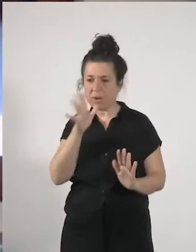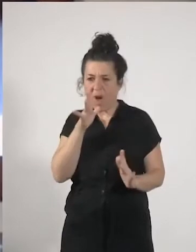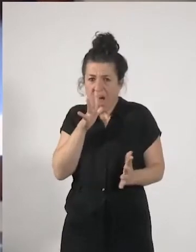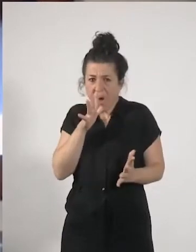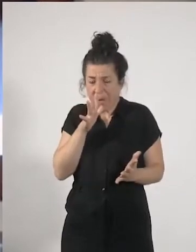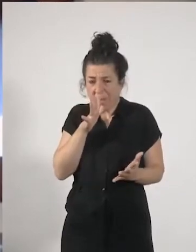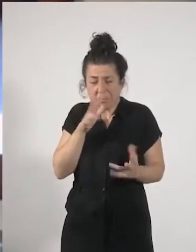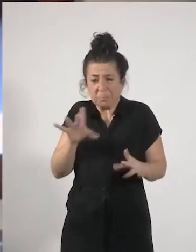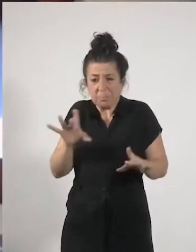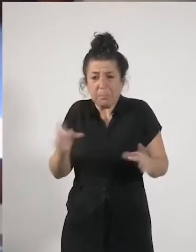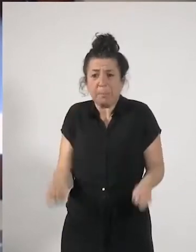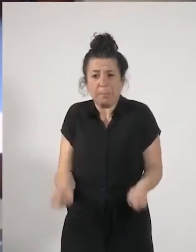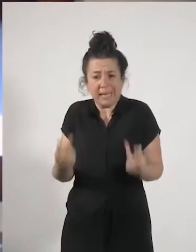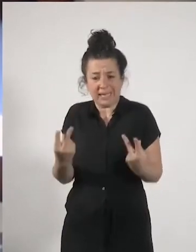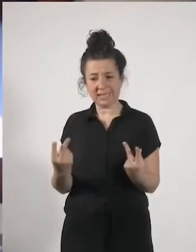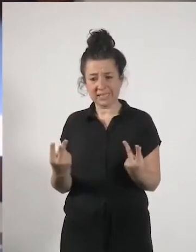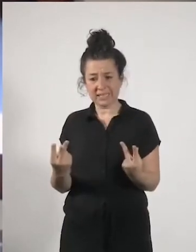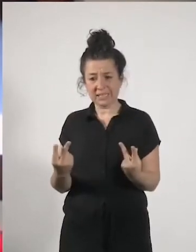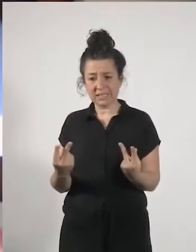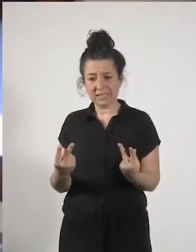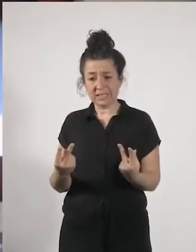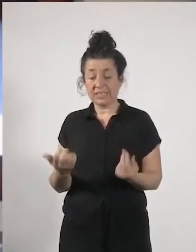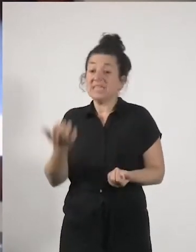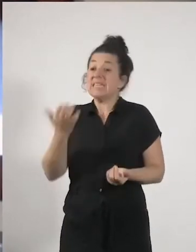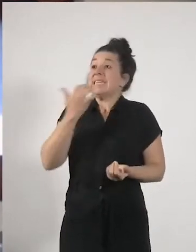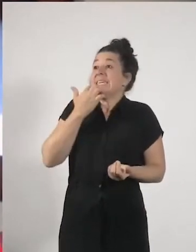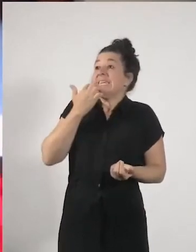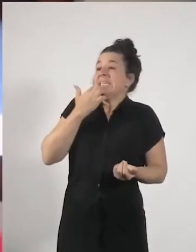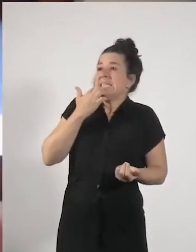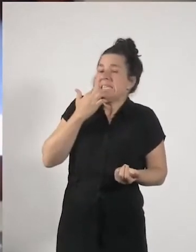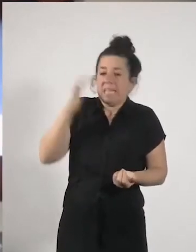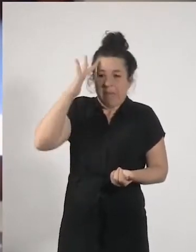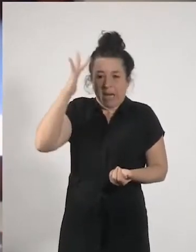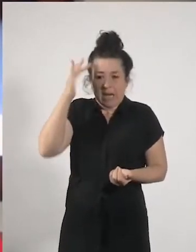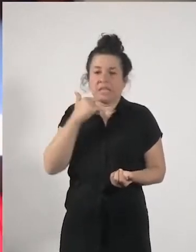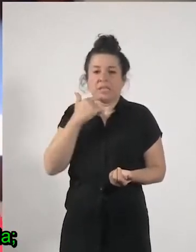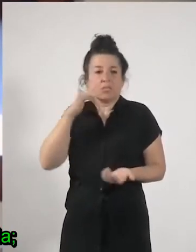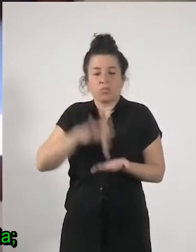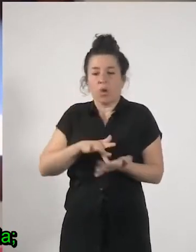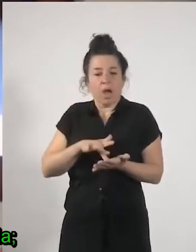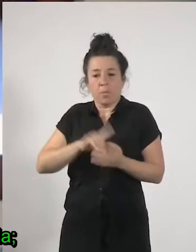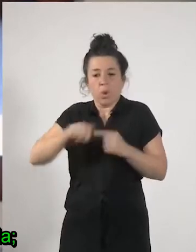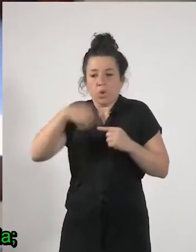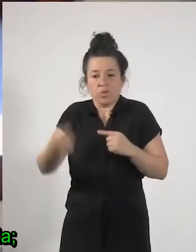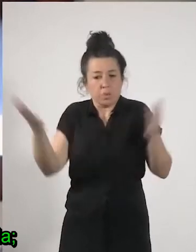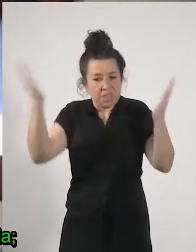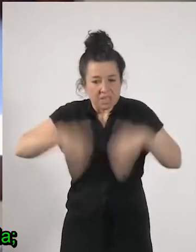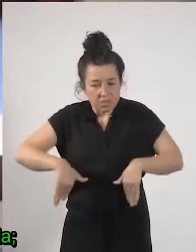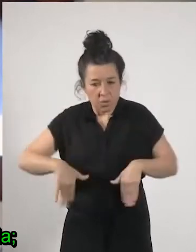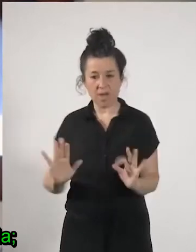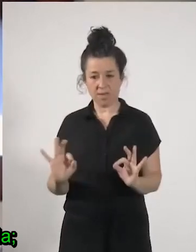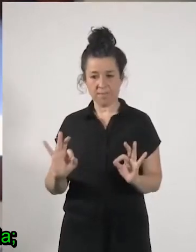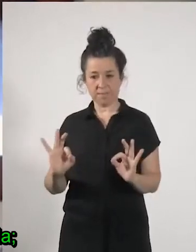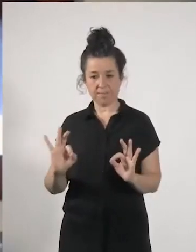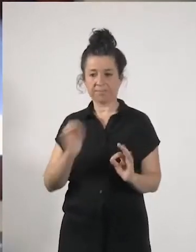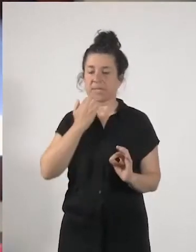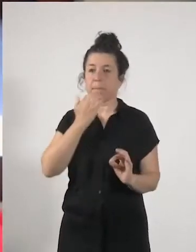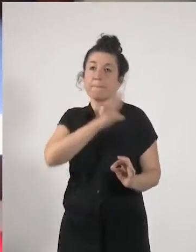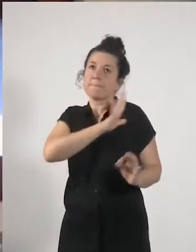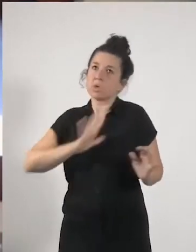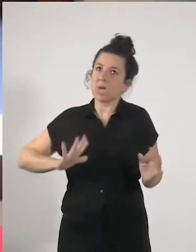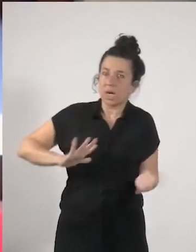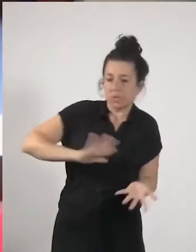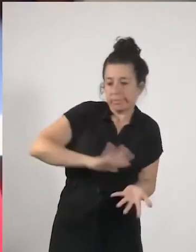que a mí me parece que si fuera gratis que por si acaso por si acaso pasamos a esta normalidad vigilada